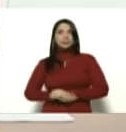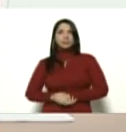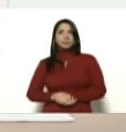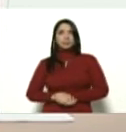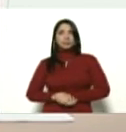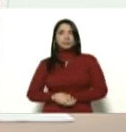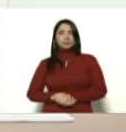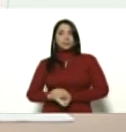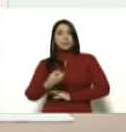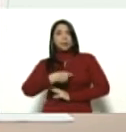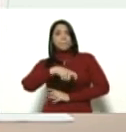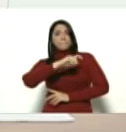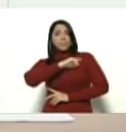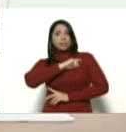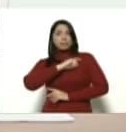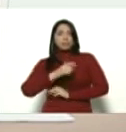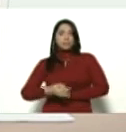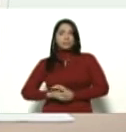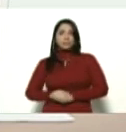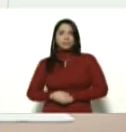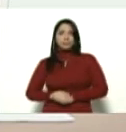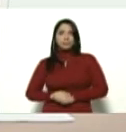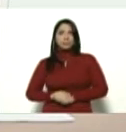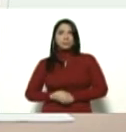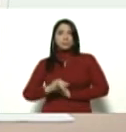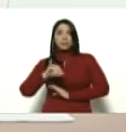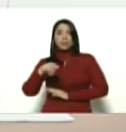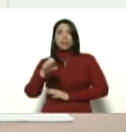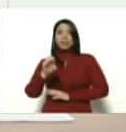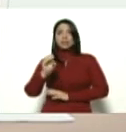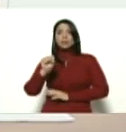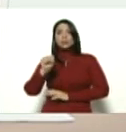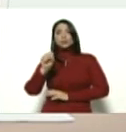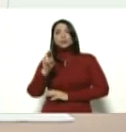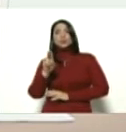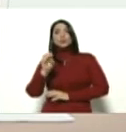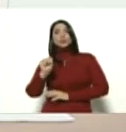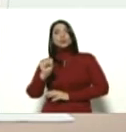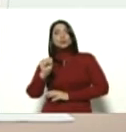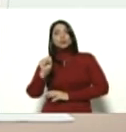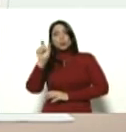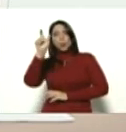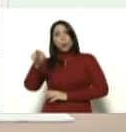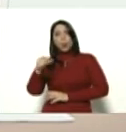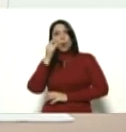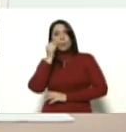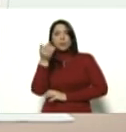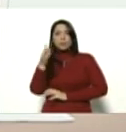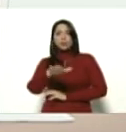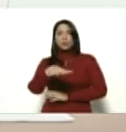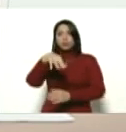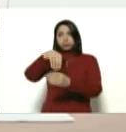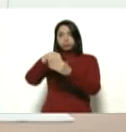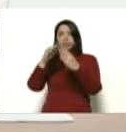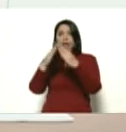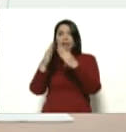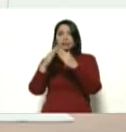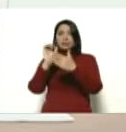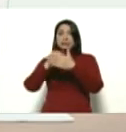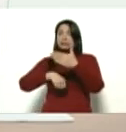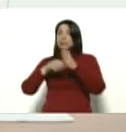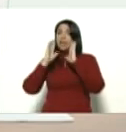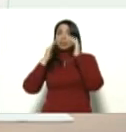En España, Jesús Enrique Orozco Romero murió en su casa sin atención médica.